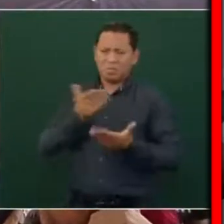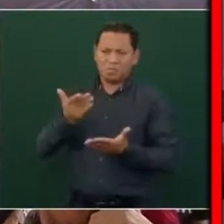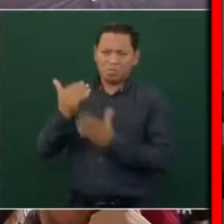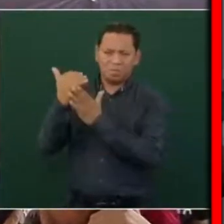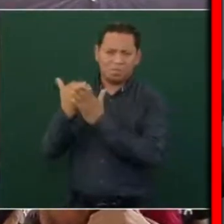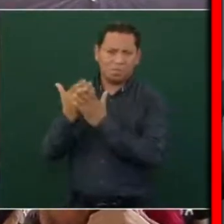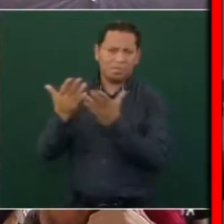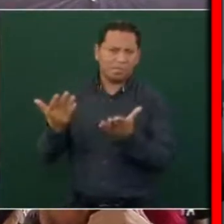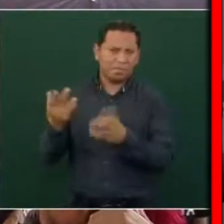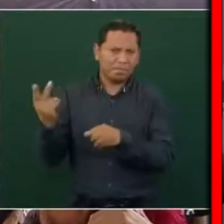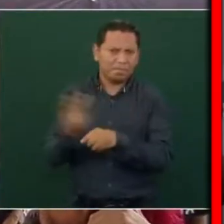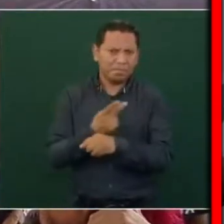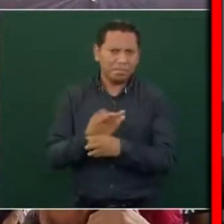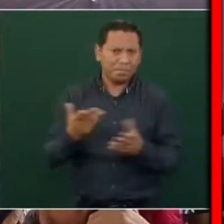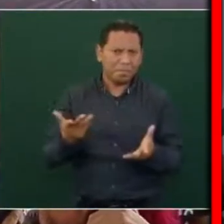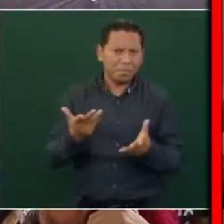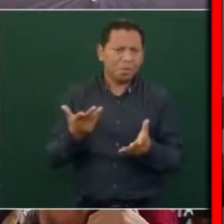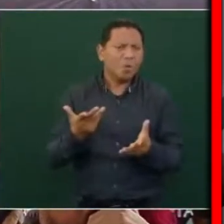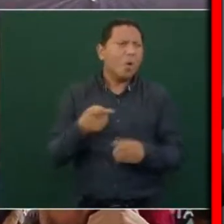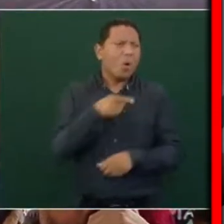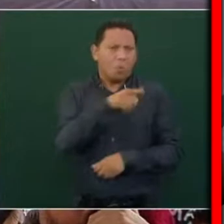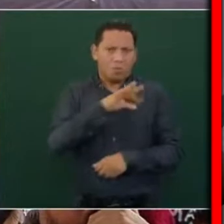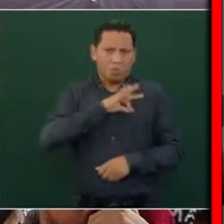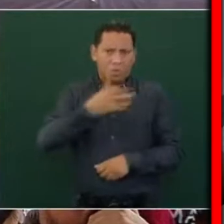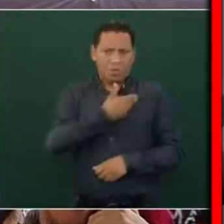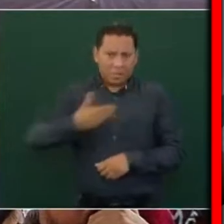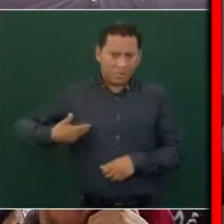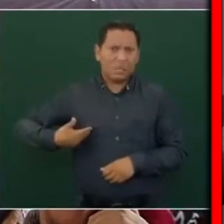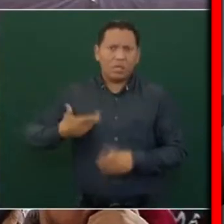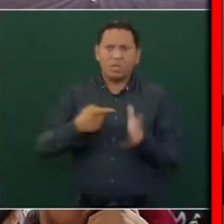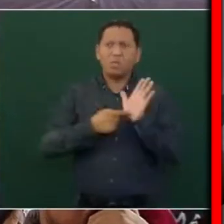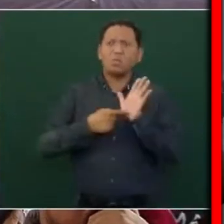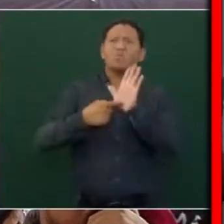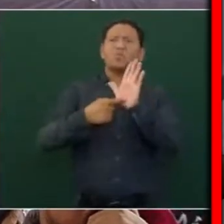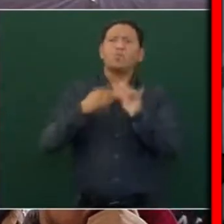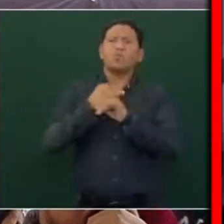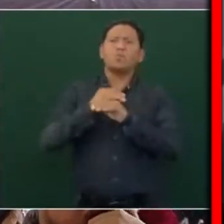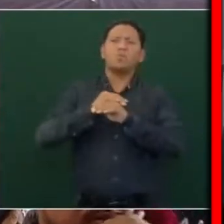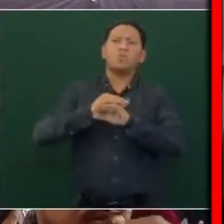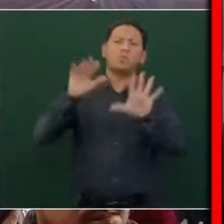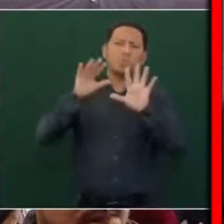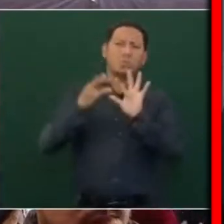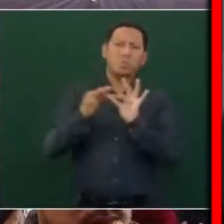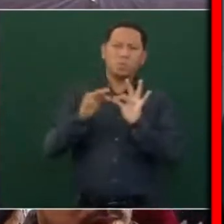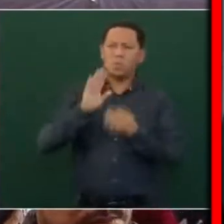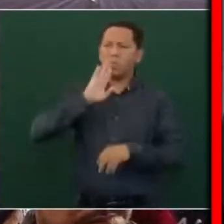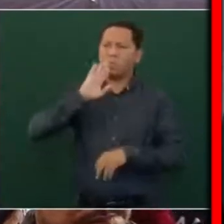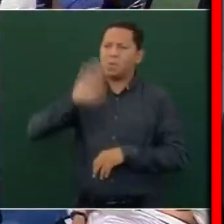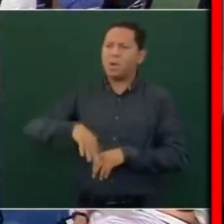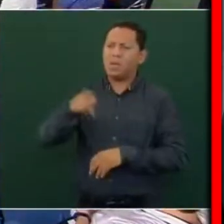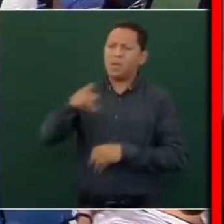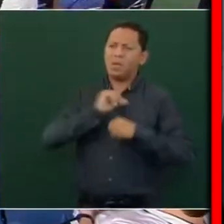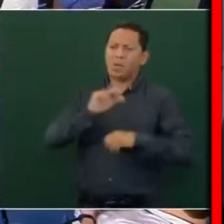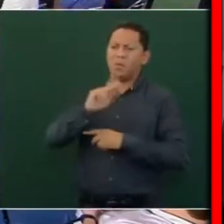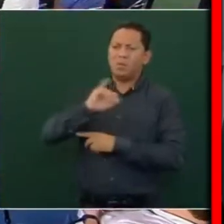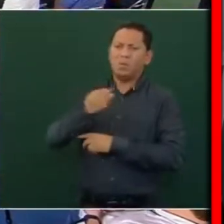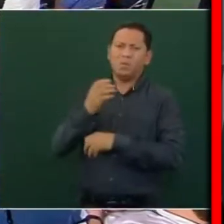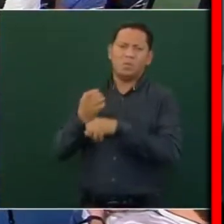pregunta. ¿Por qué no a través de un decreto, presidente, limpiar de tajo la corrupción en el Poder Judicial?